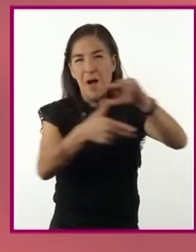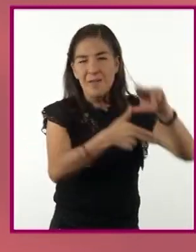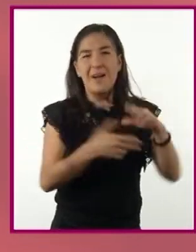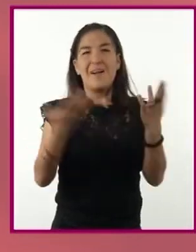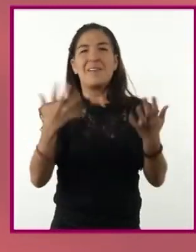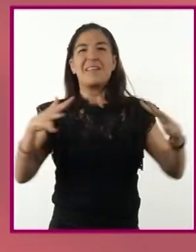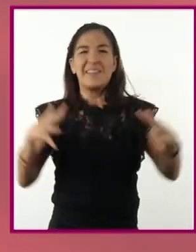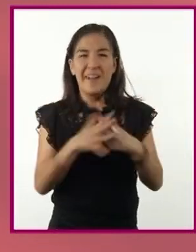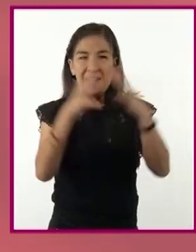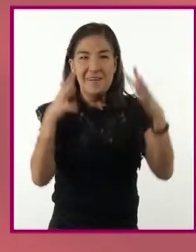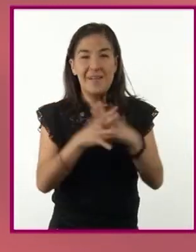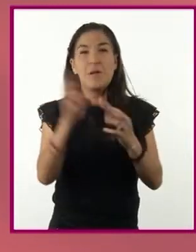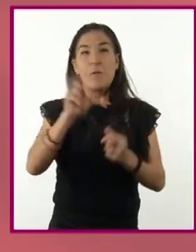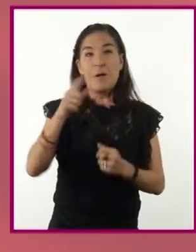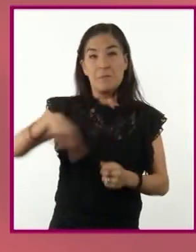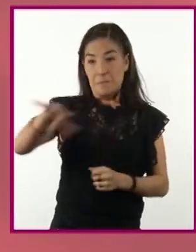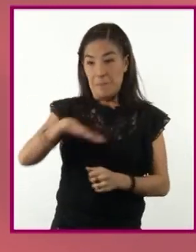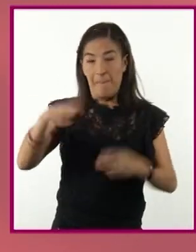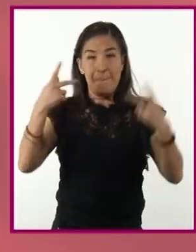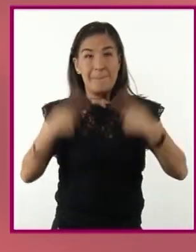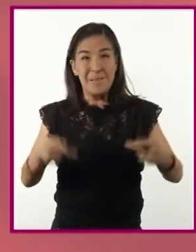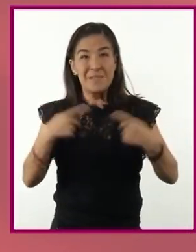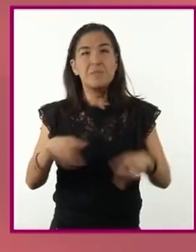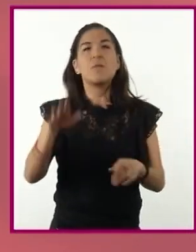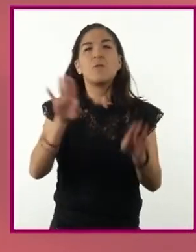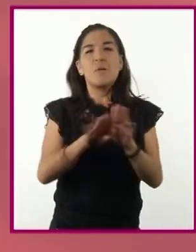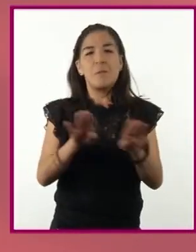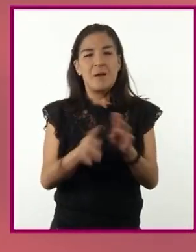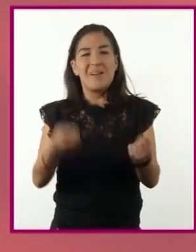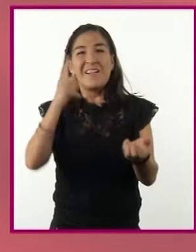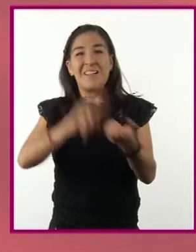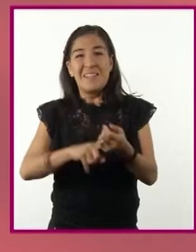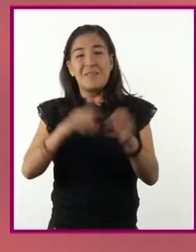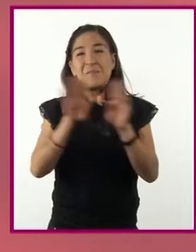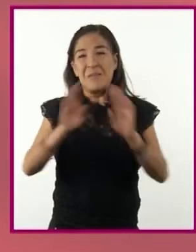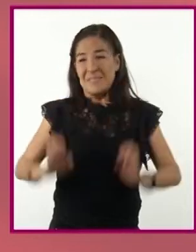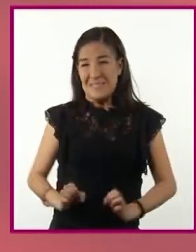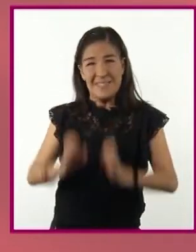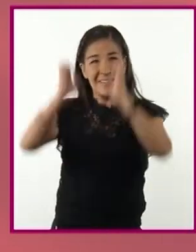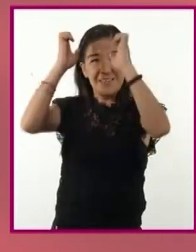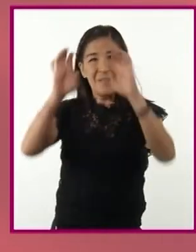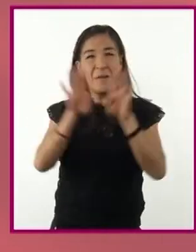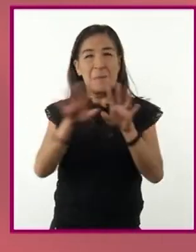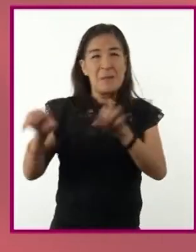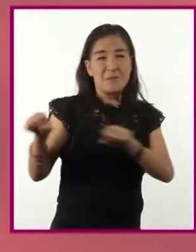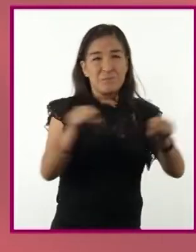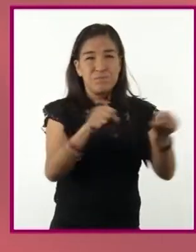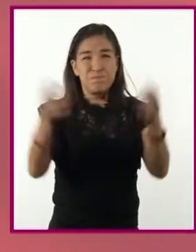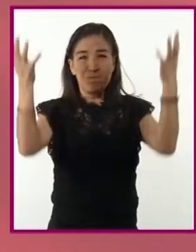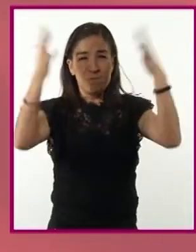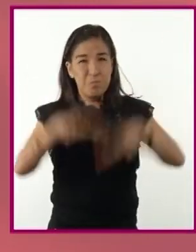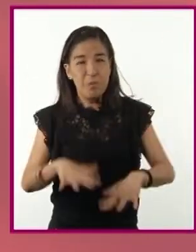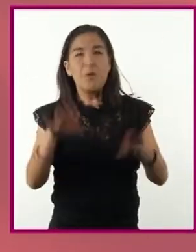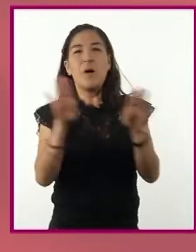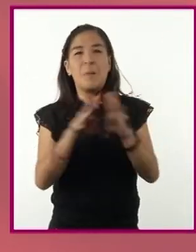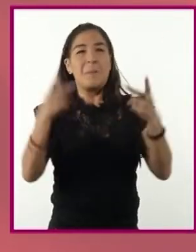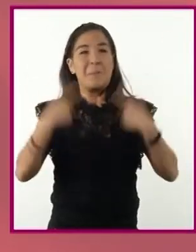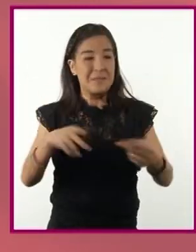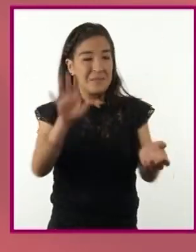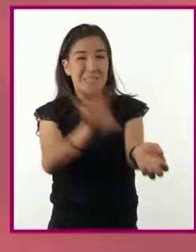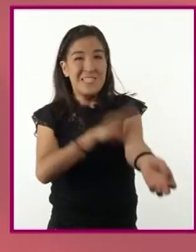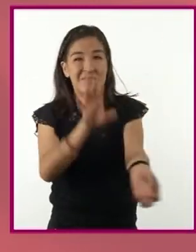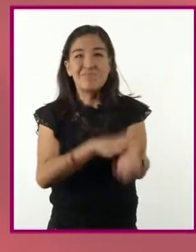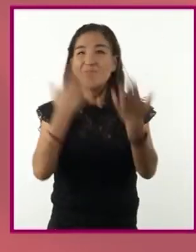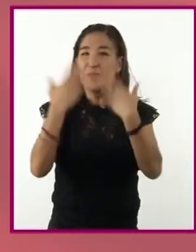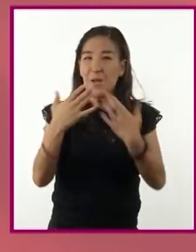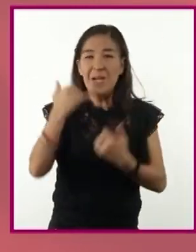ya que aún cuando una población haya podido quedar entre edificios derrumbados y sin servicios básicos de telefonía y electricidad,